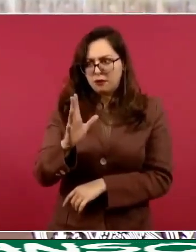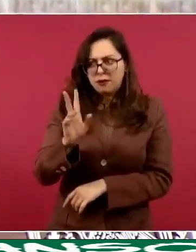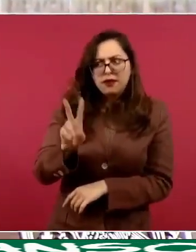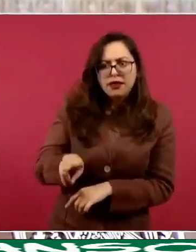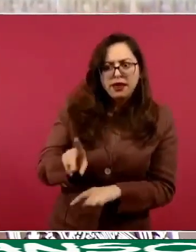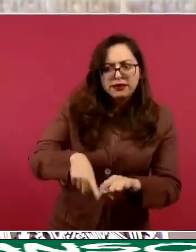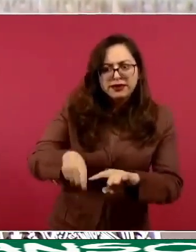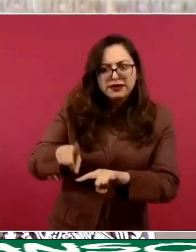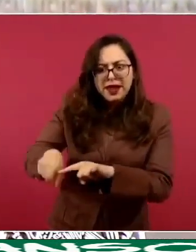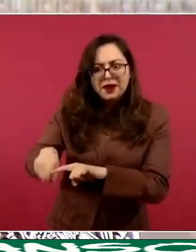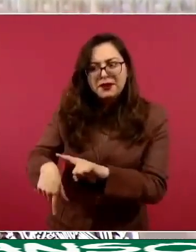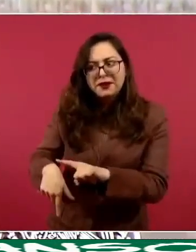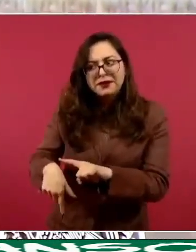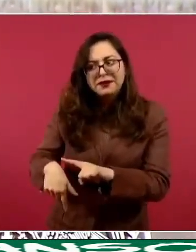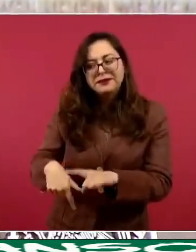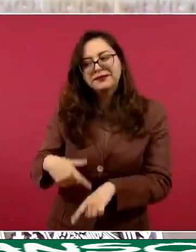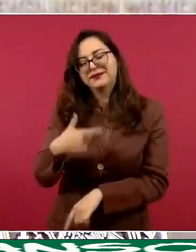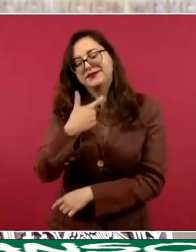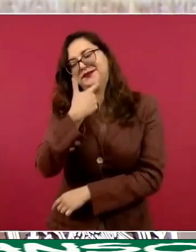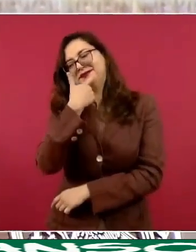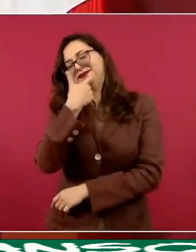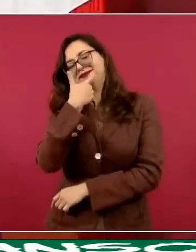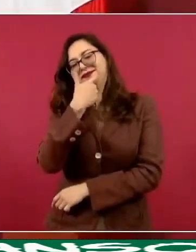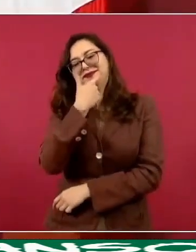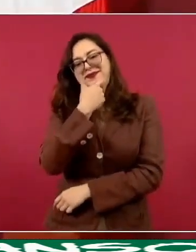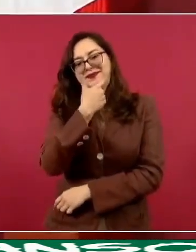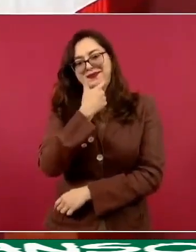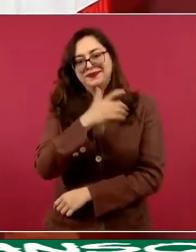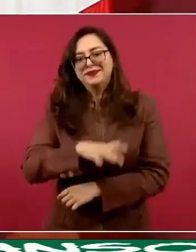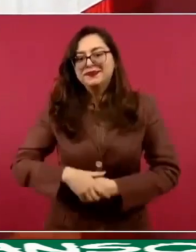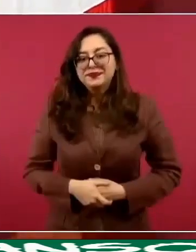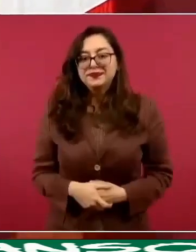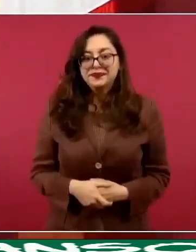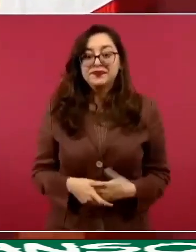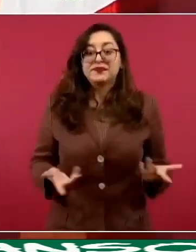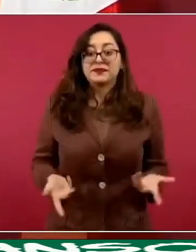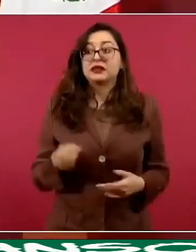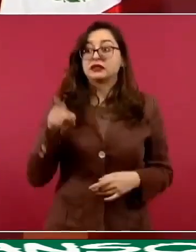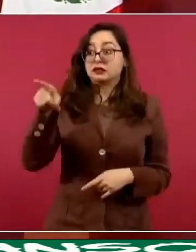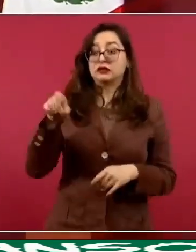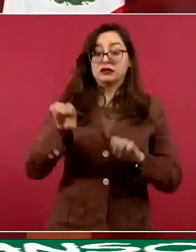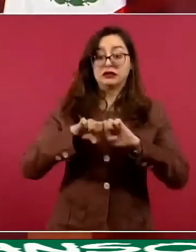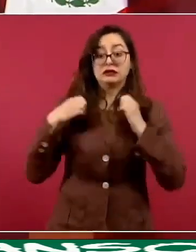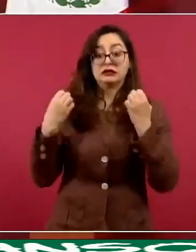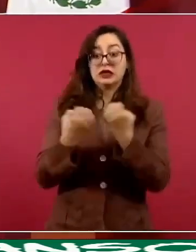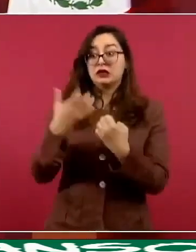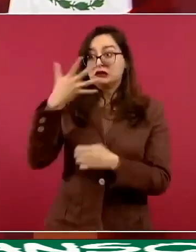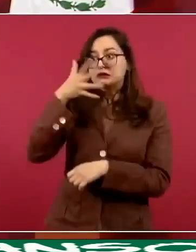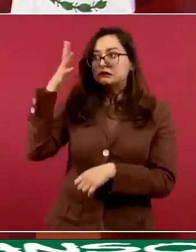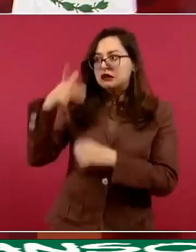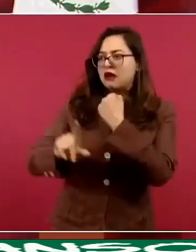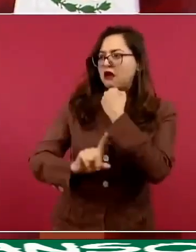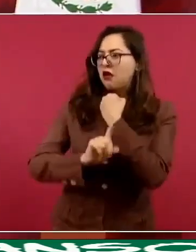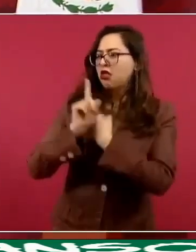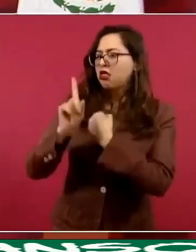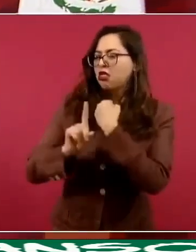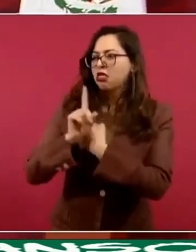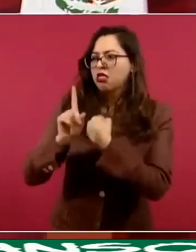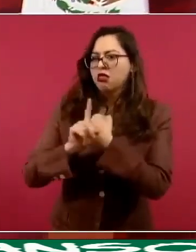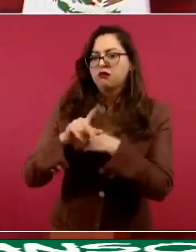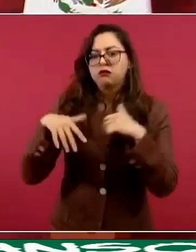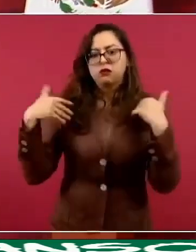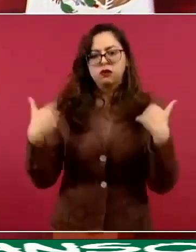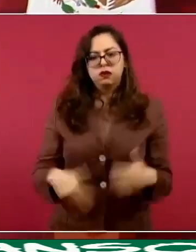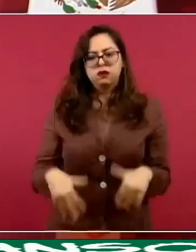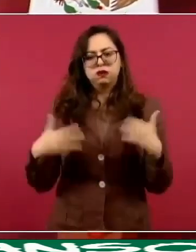Esto de Bad Bunny, aprovecho para decirlo, porque él es un